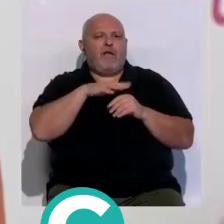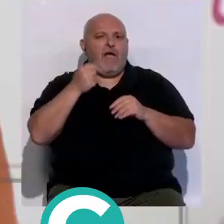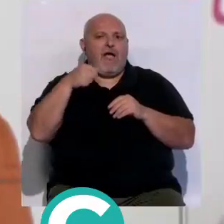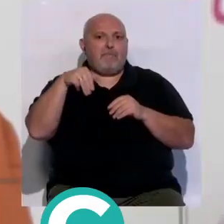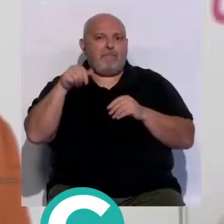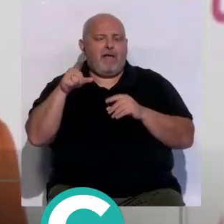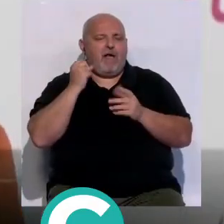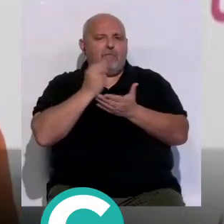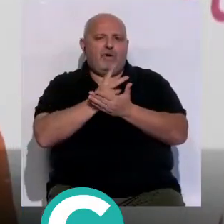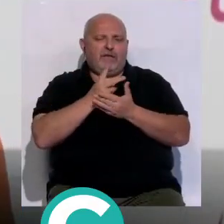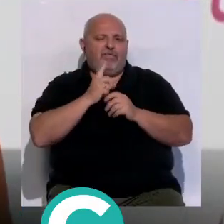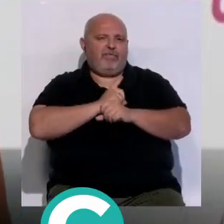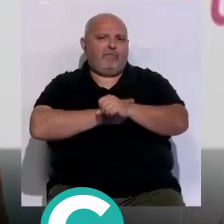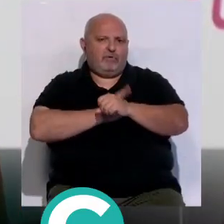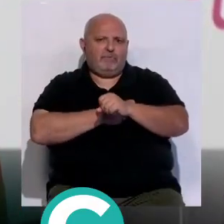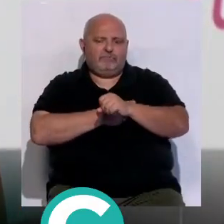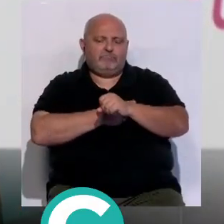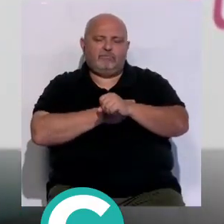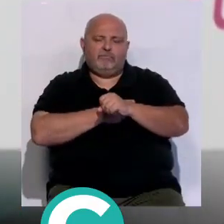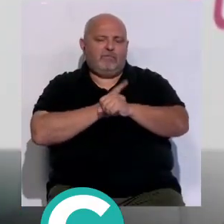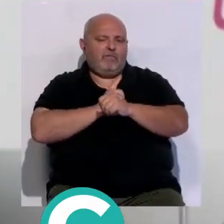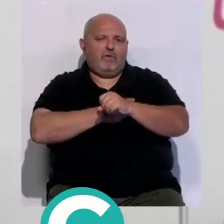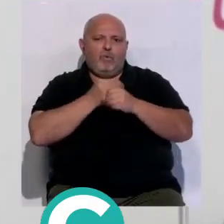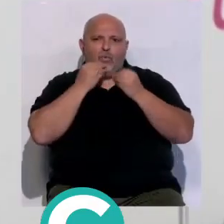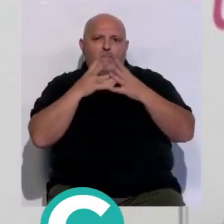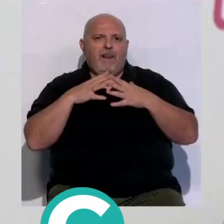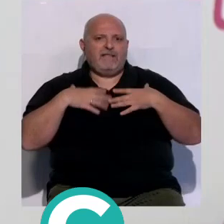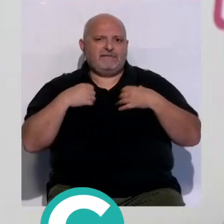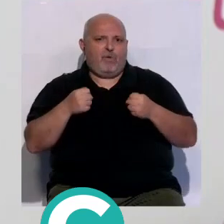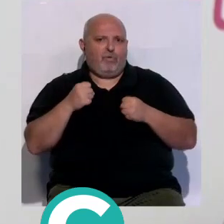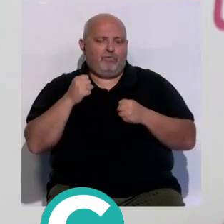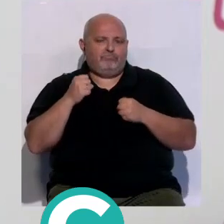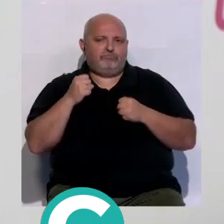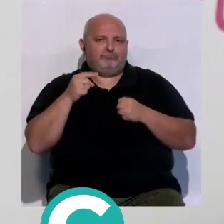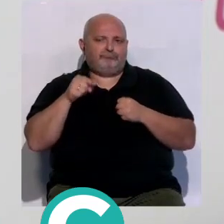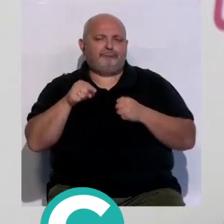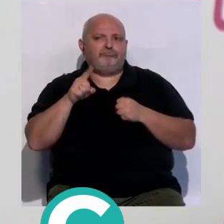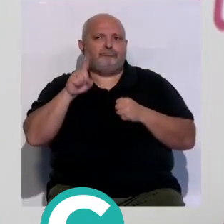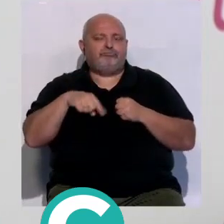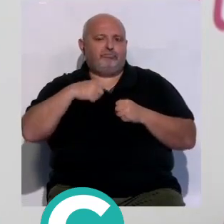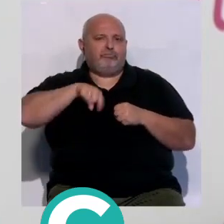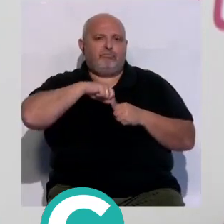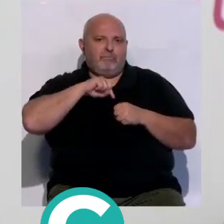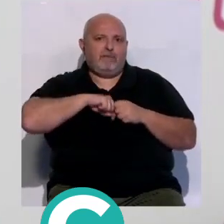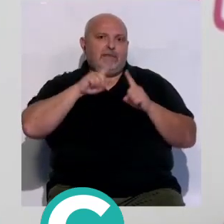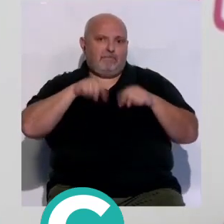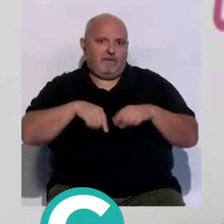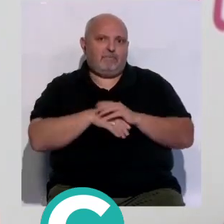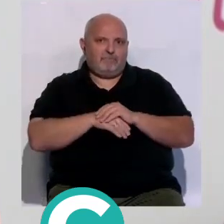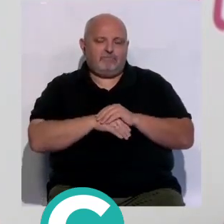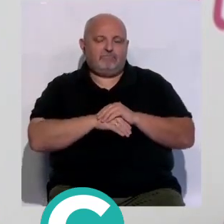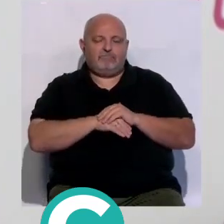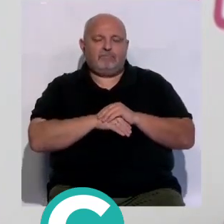apostado por el deporte creemos que el deporte es buenísimo para la salud y por supuesto para nosotras muchos más porque